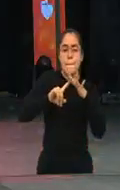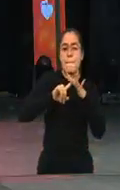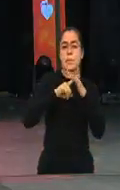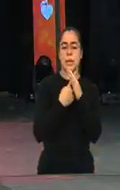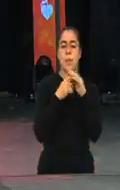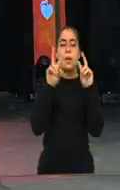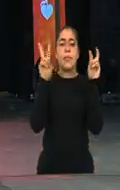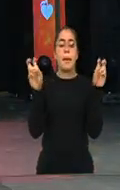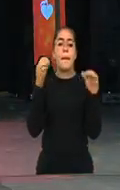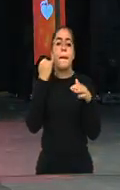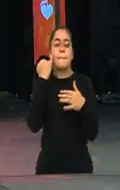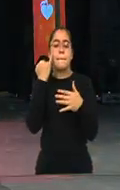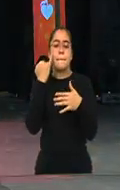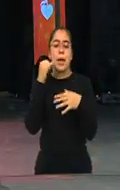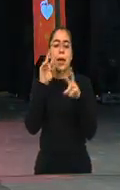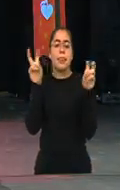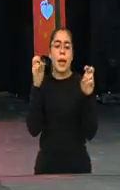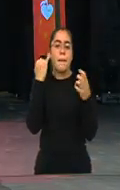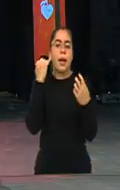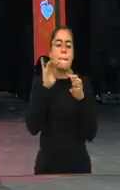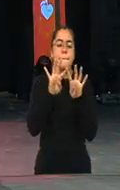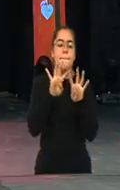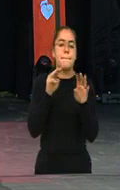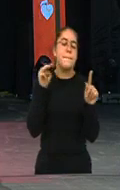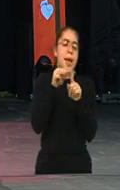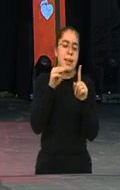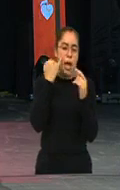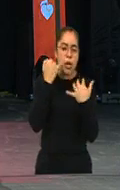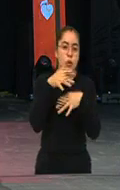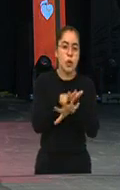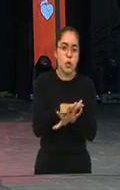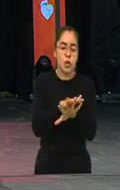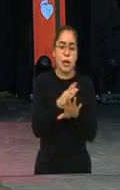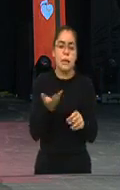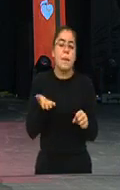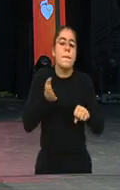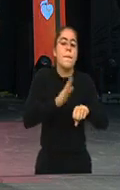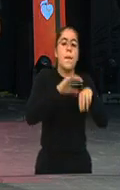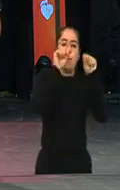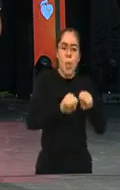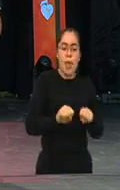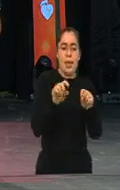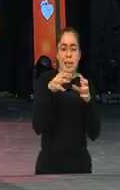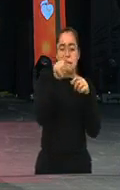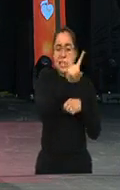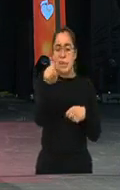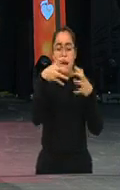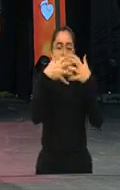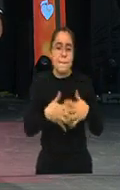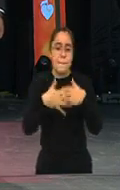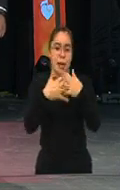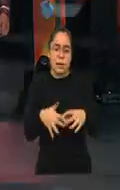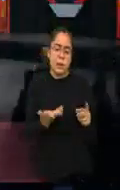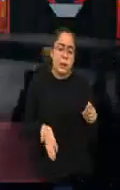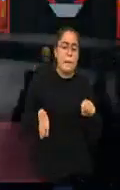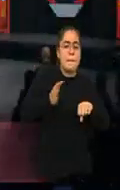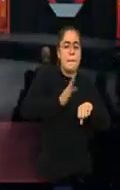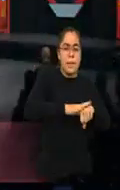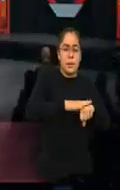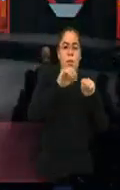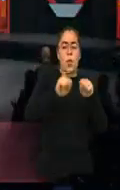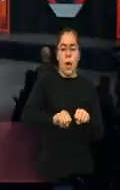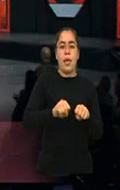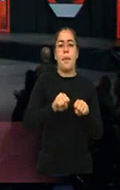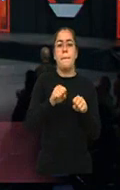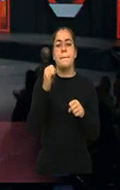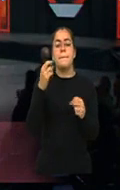que 100 empresas se sumen a dar empleo para personas con discapacidad. ¿Ustedes qué dicen? ¿Van a haber 100 empresas? Yo creo que más o no. ¿Qué piensan? Claro que sí. Yo creo que